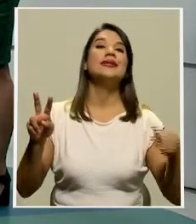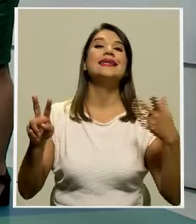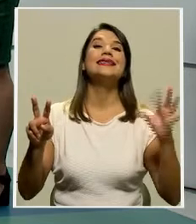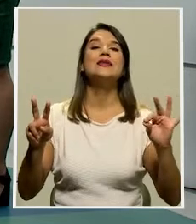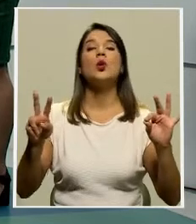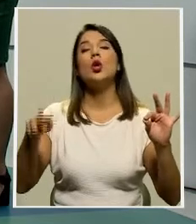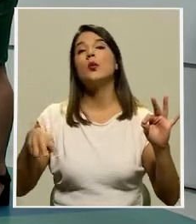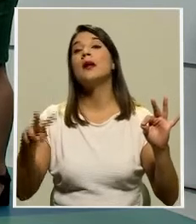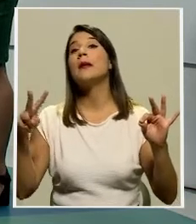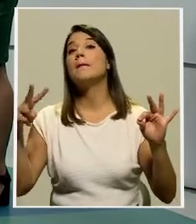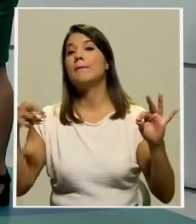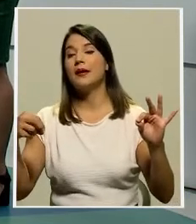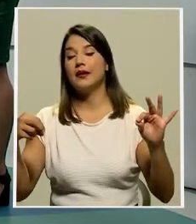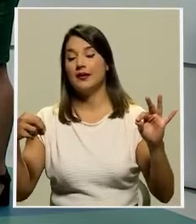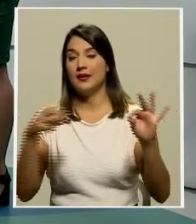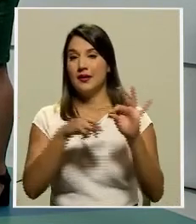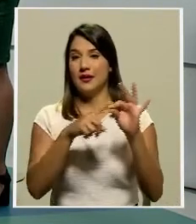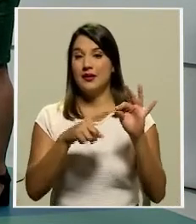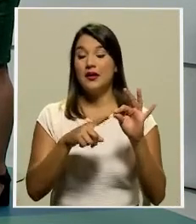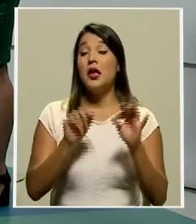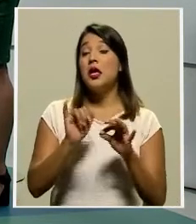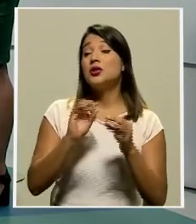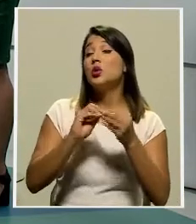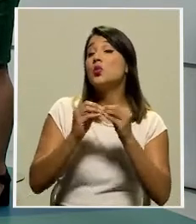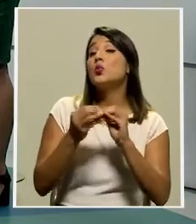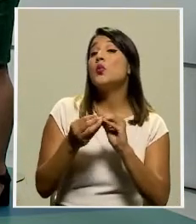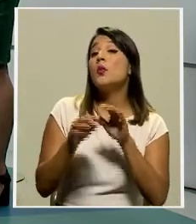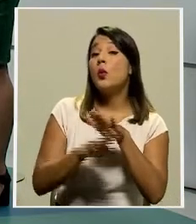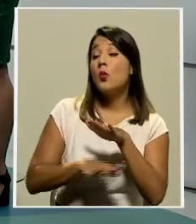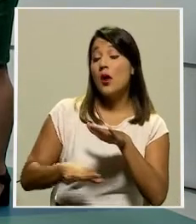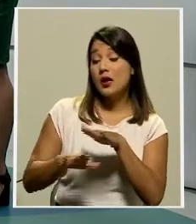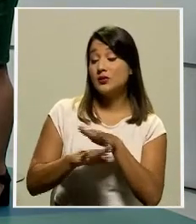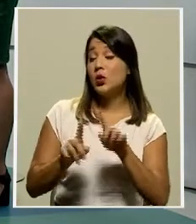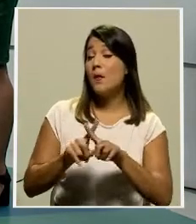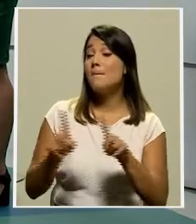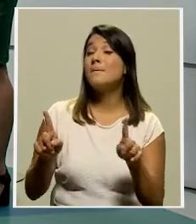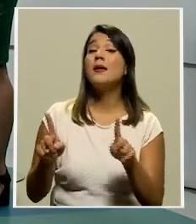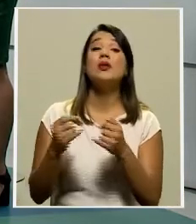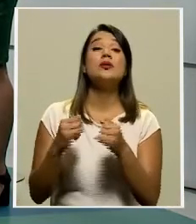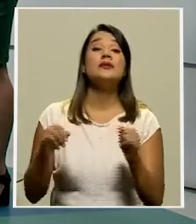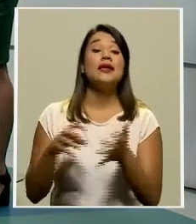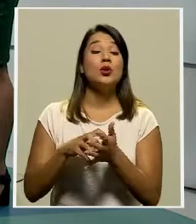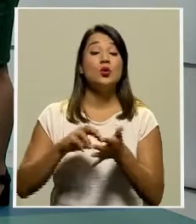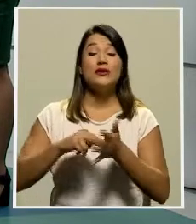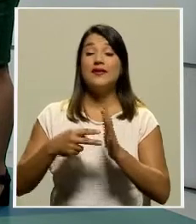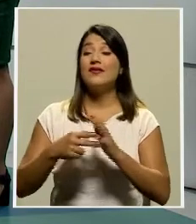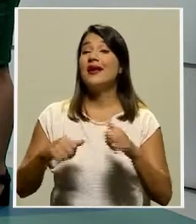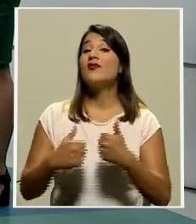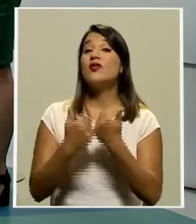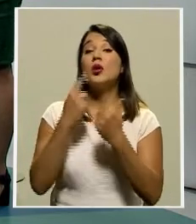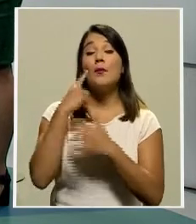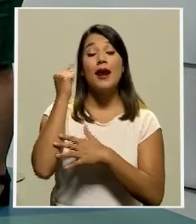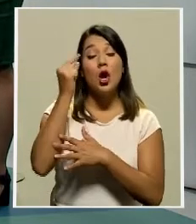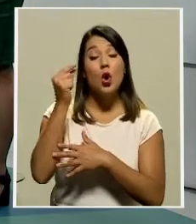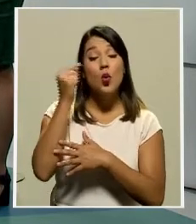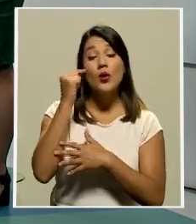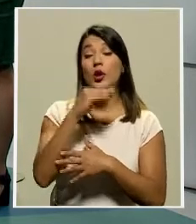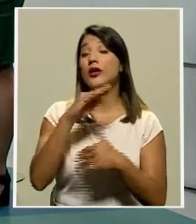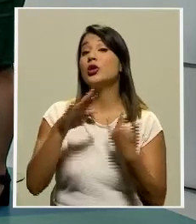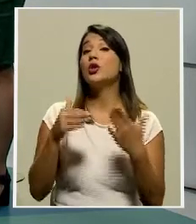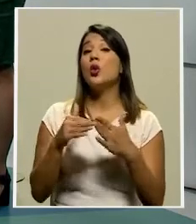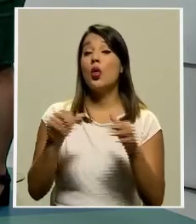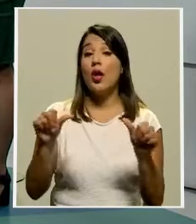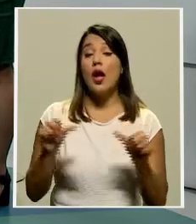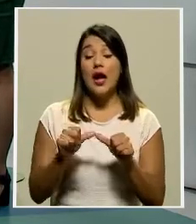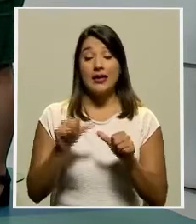alentadora, pequeña, pero sin duda alguna sigue siendo un reto bastante complejo para el gobierno y para todos los sectores del país. Así